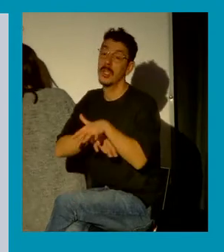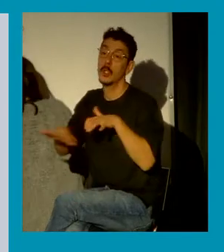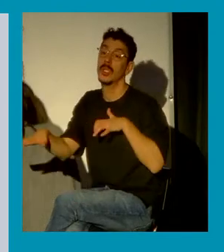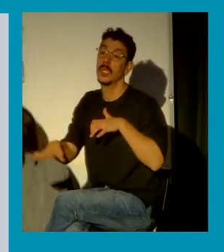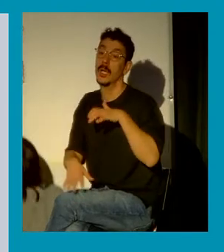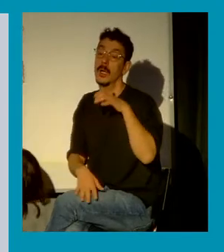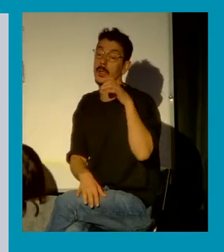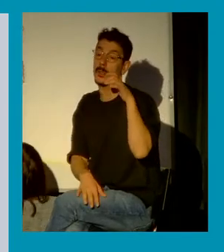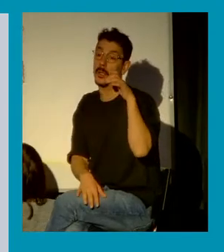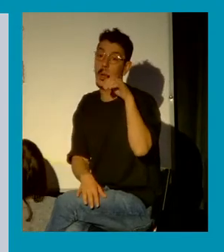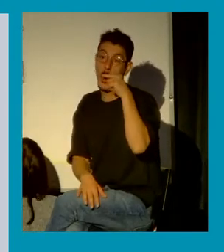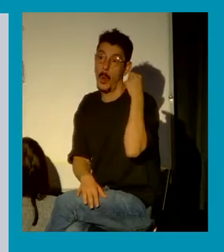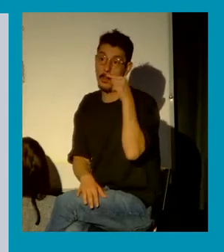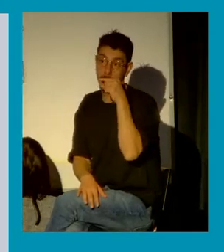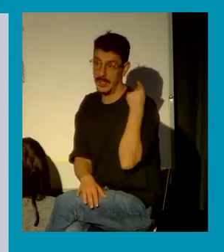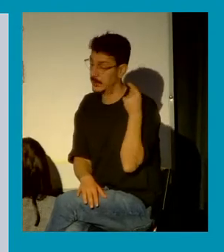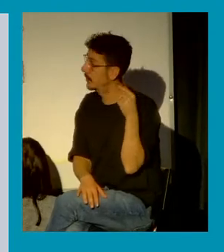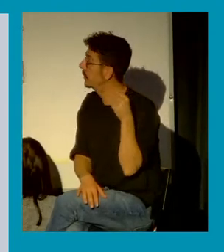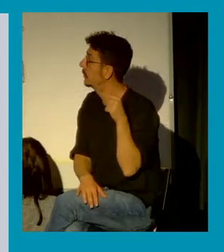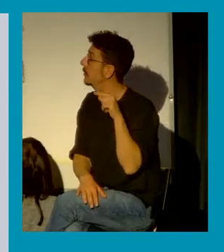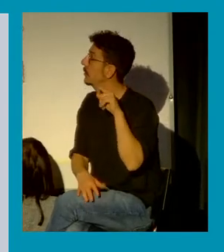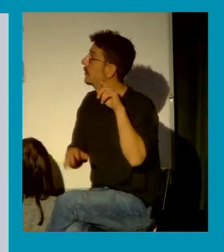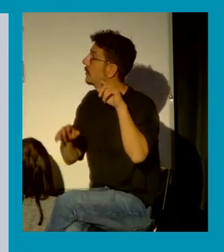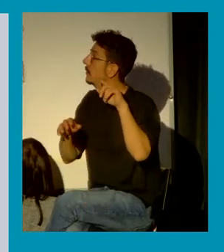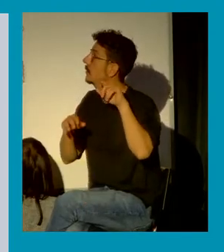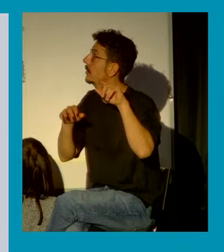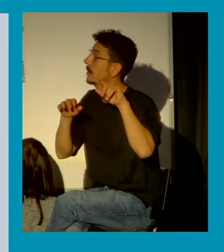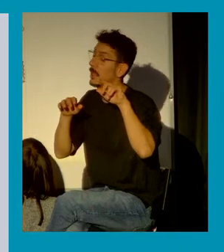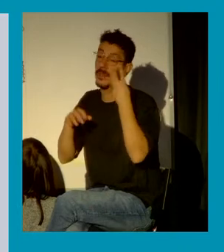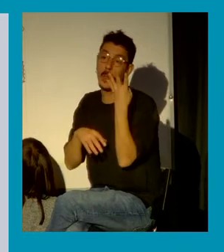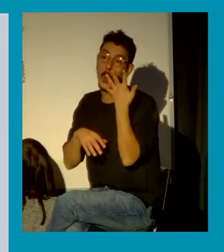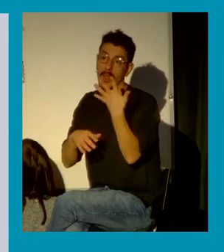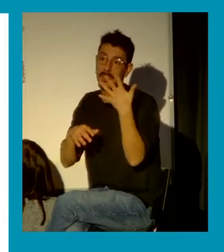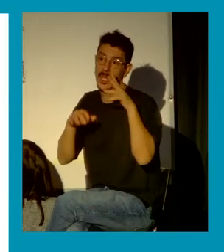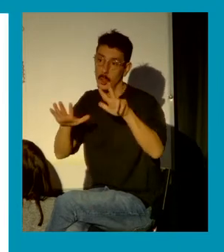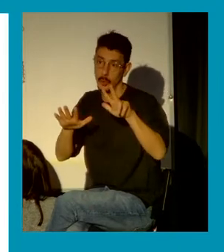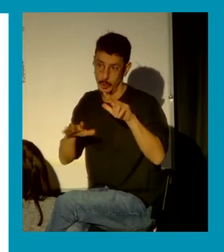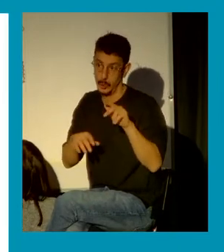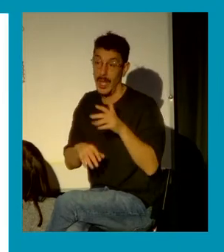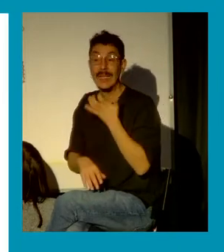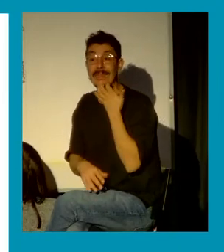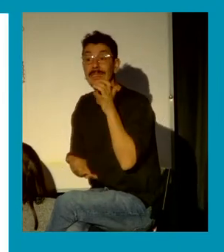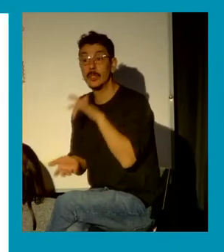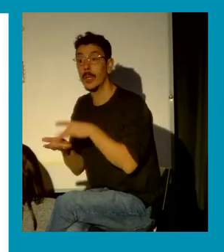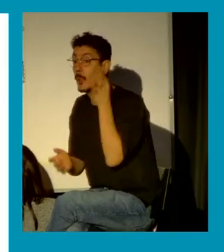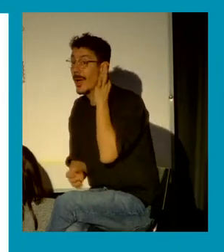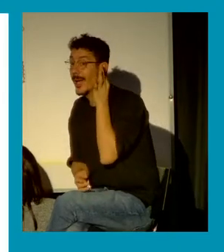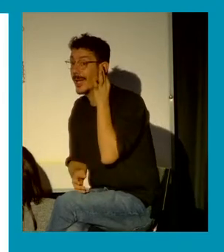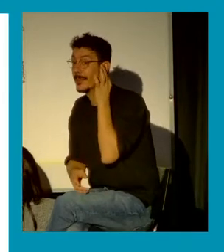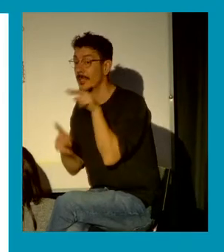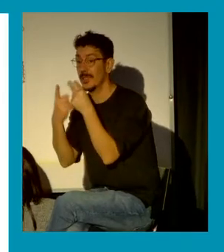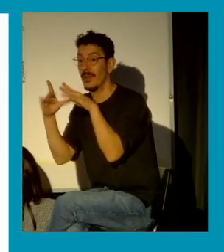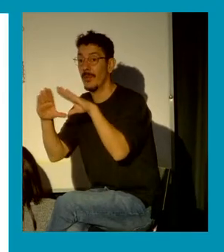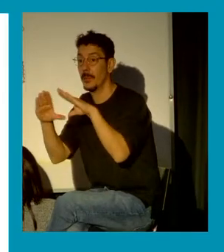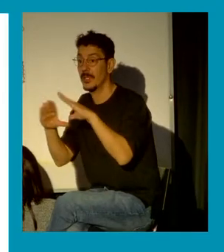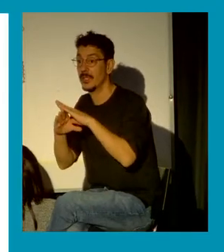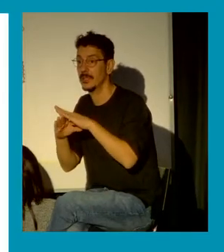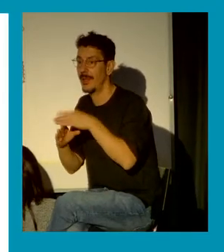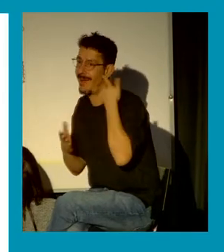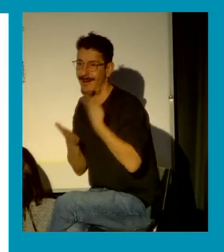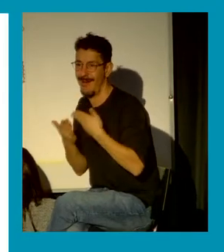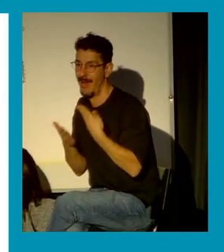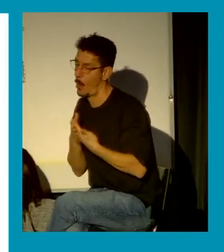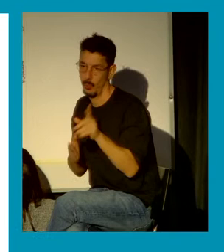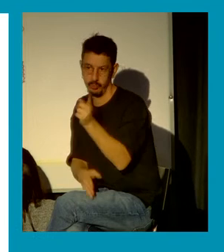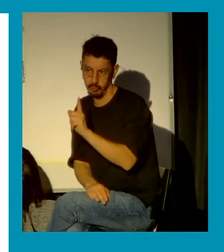no significa de que haya justicia feminista la perspectiva feminista tiene que seguir estando en la agenda y otra cuestión respecto de los